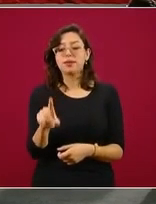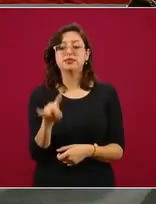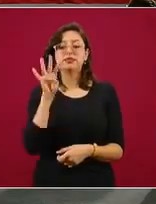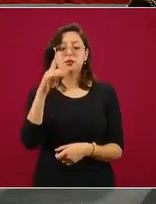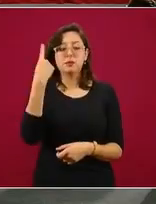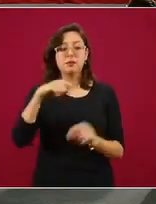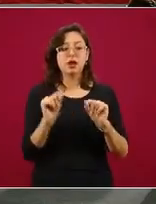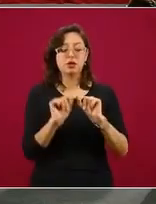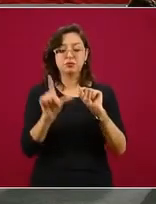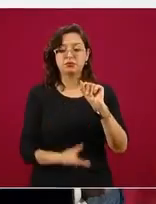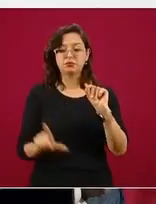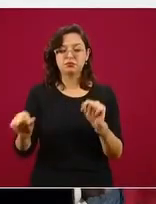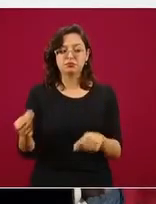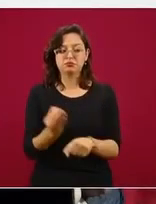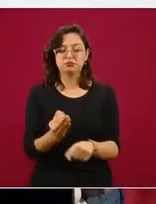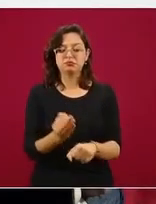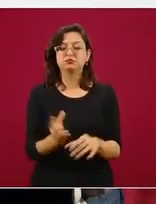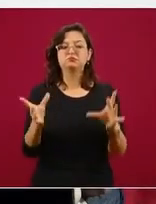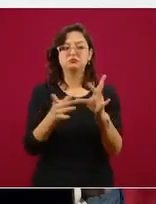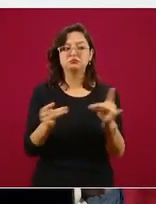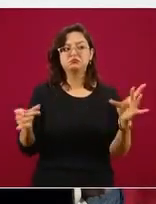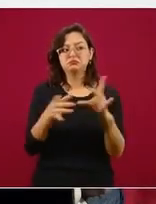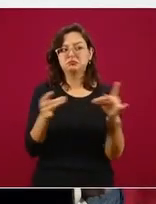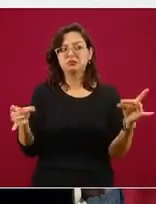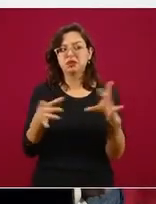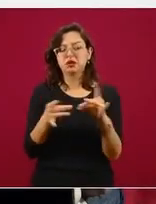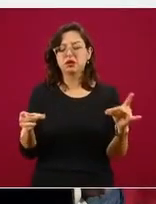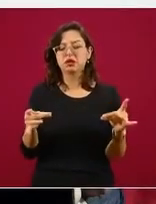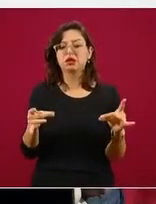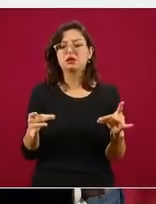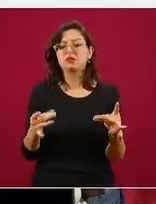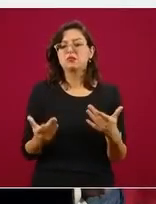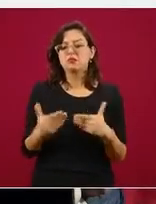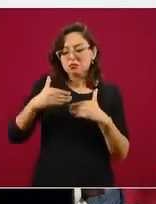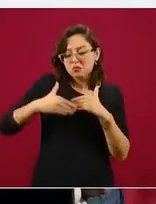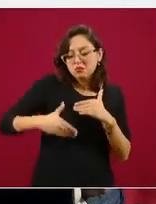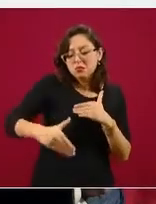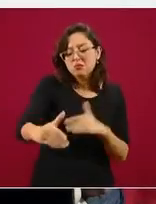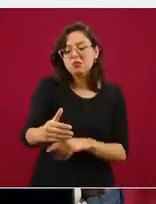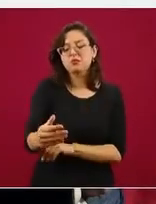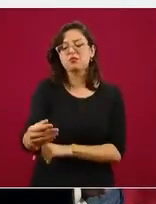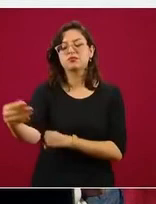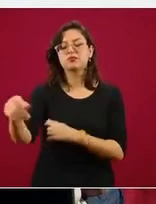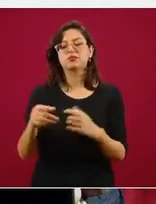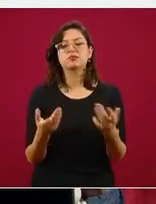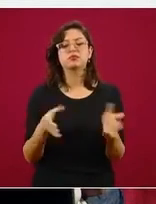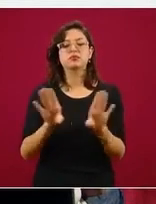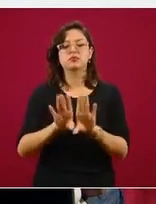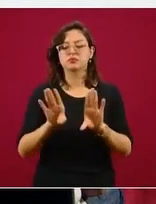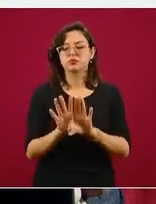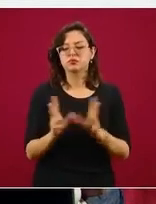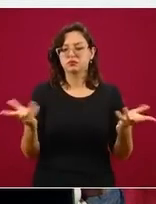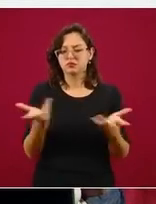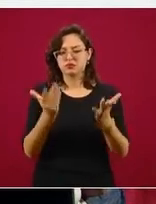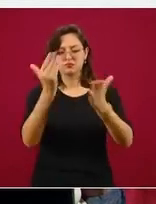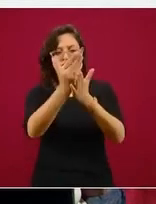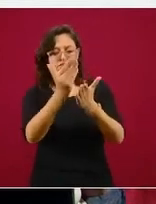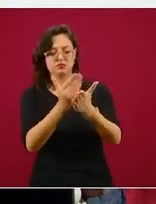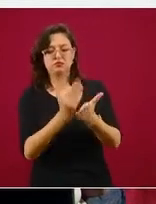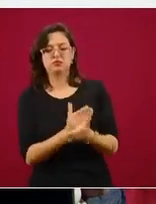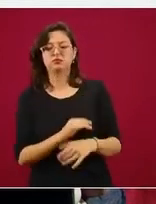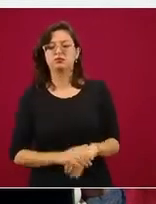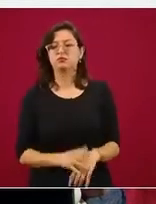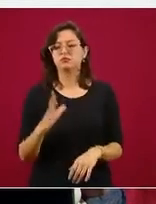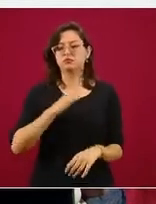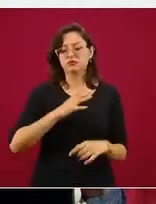Voy a explicar la metodología de cómo se construye esto. Tenemos cuatro